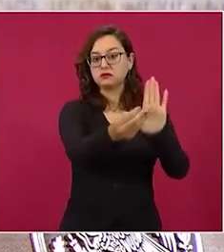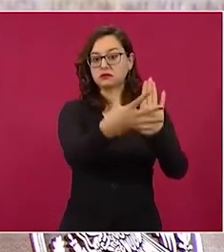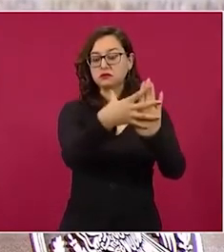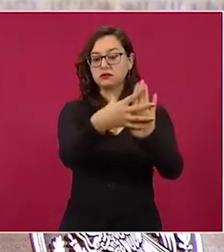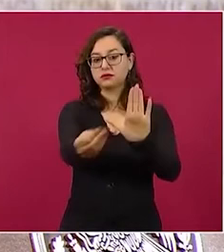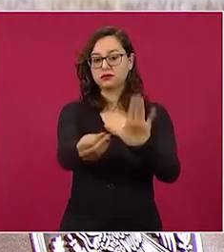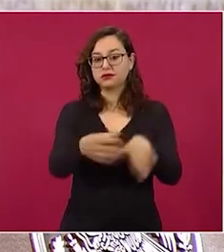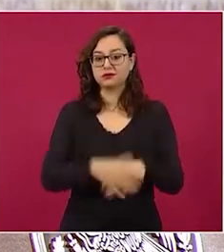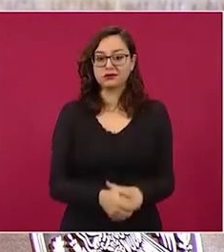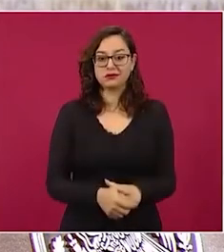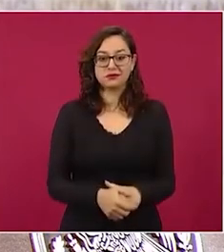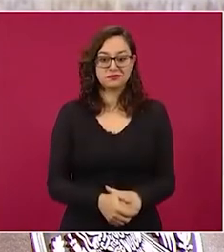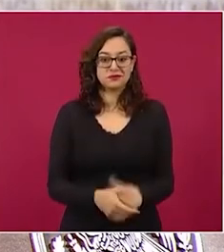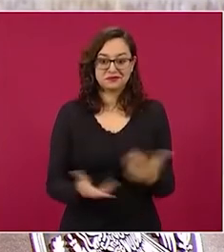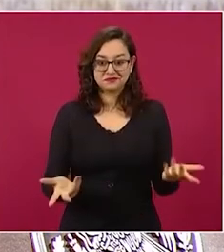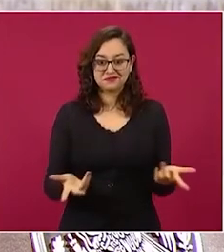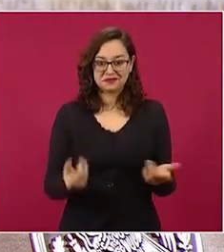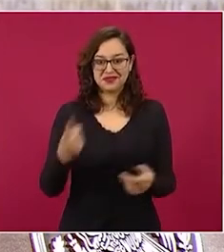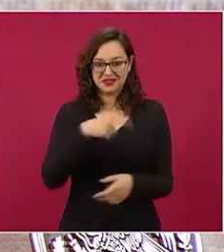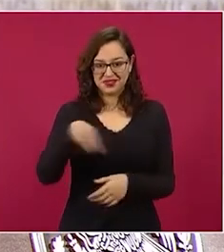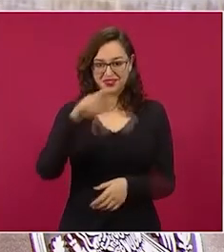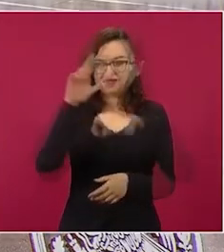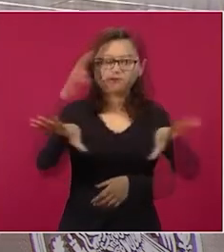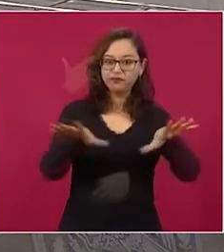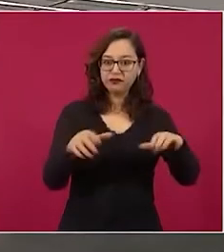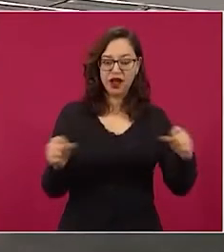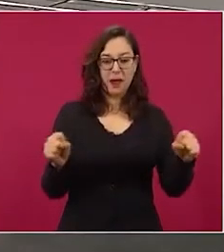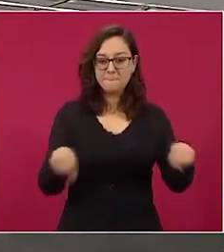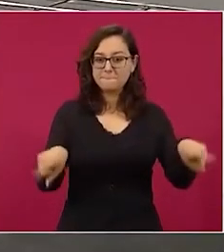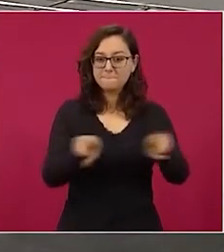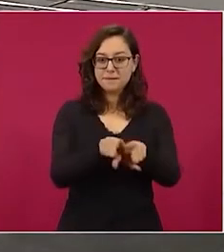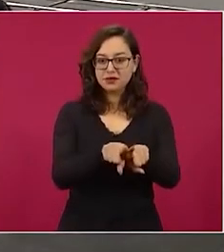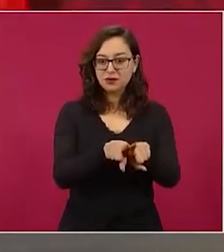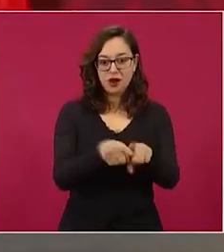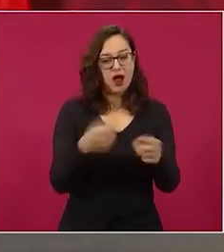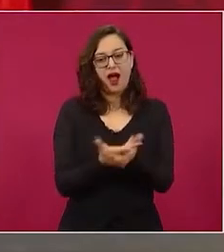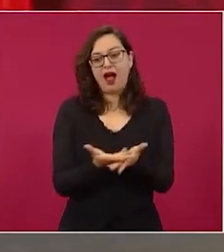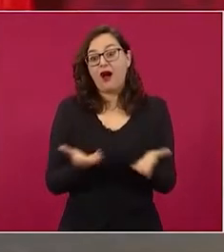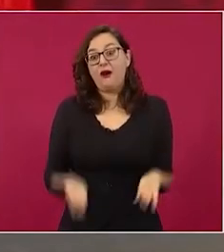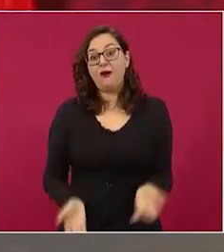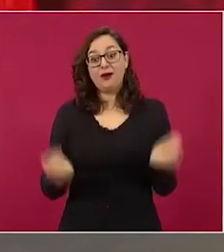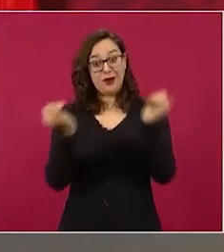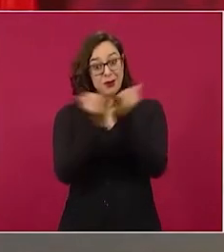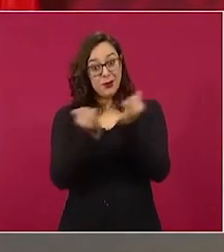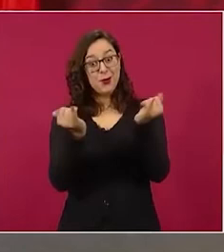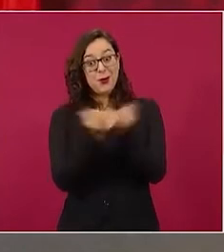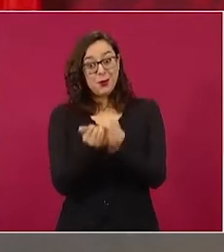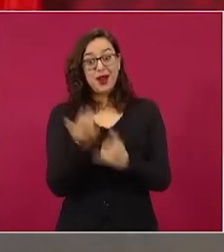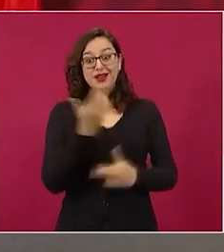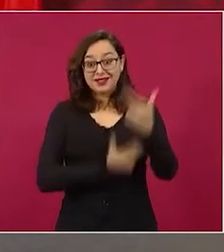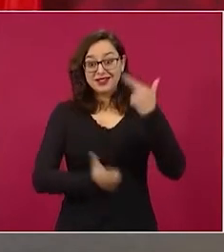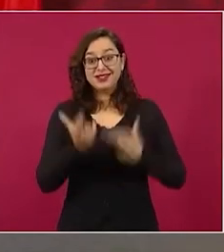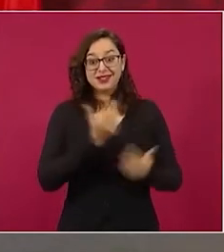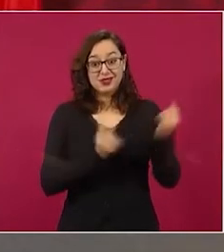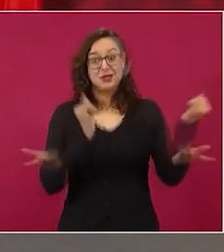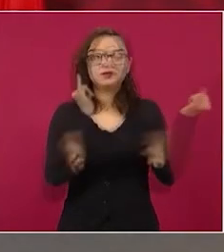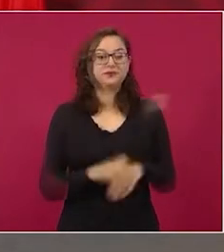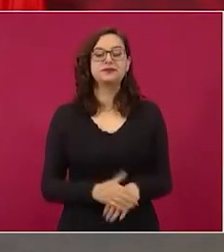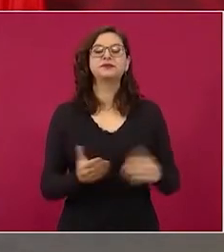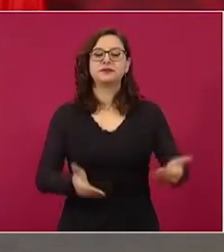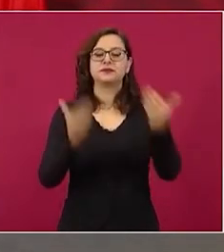la época de los boletines ¿se acuerdan? eso coincidían pero estábamos en lo de salud